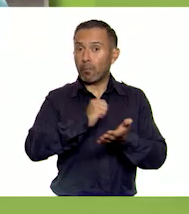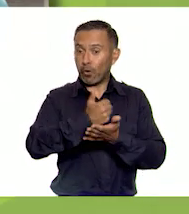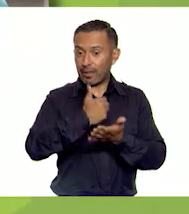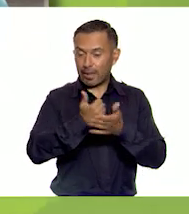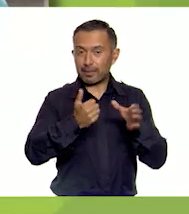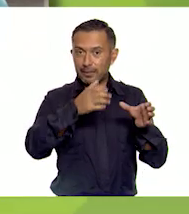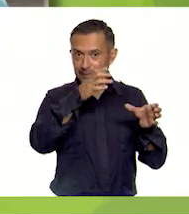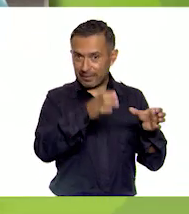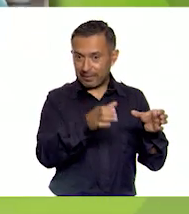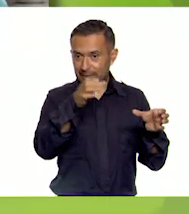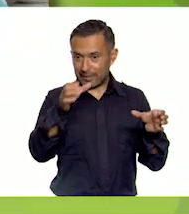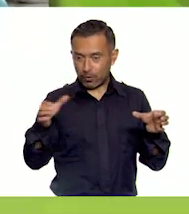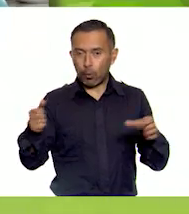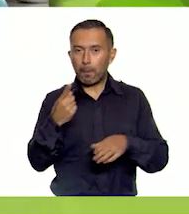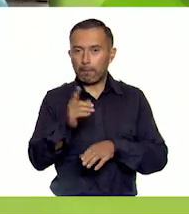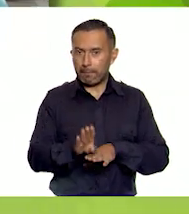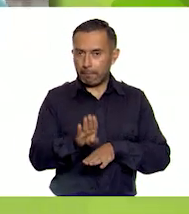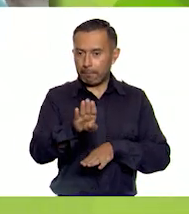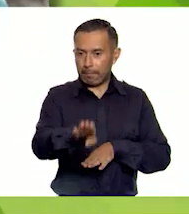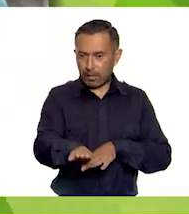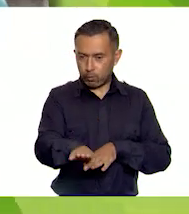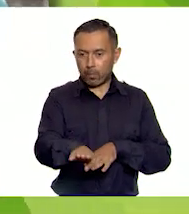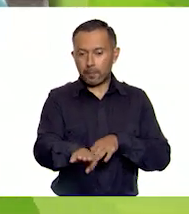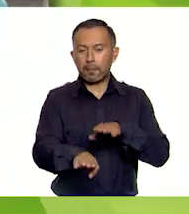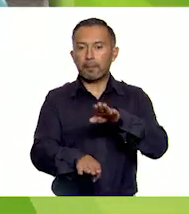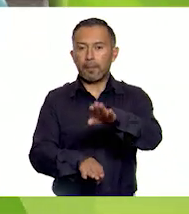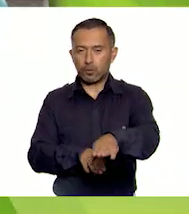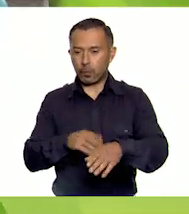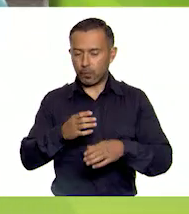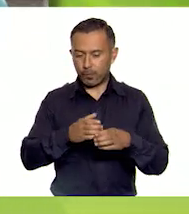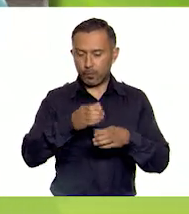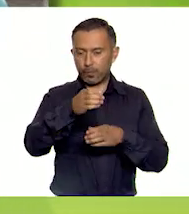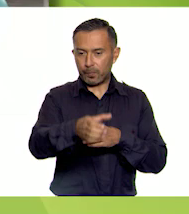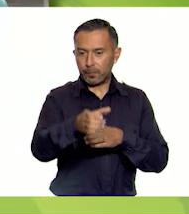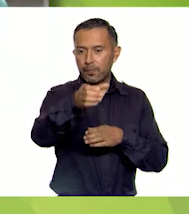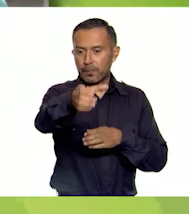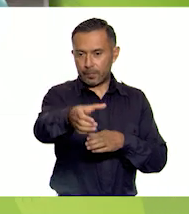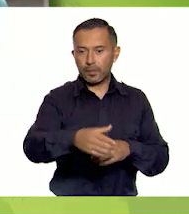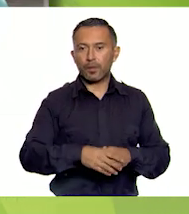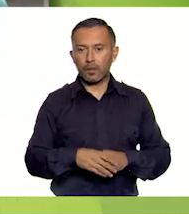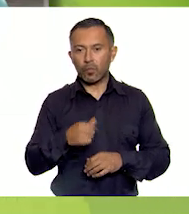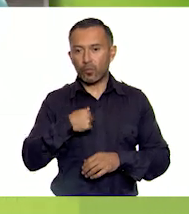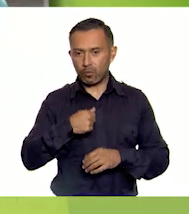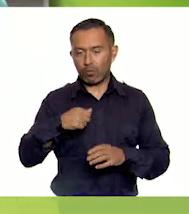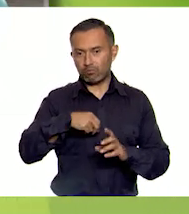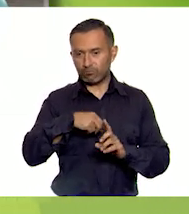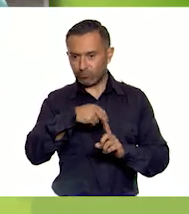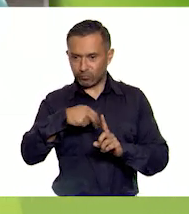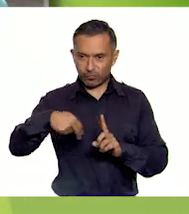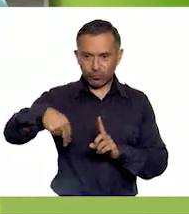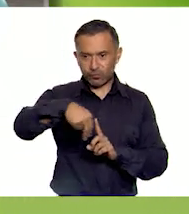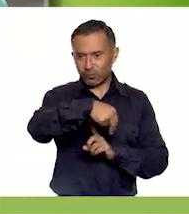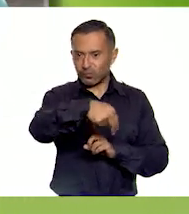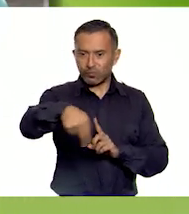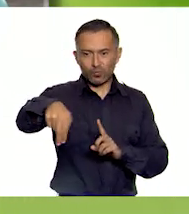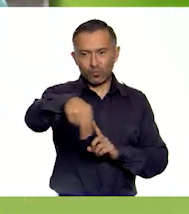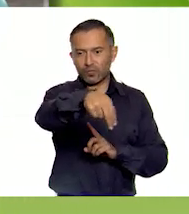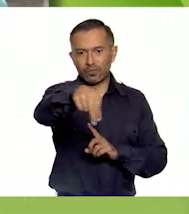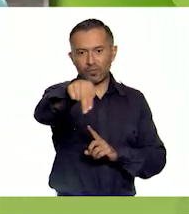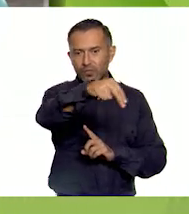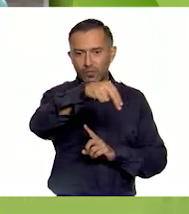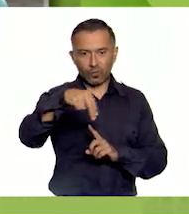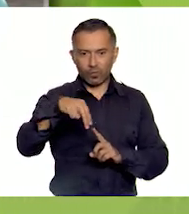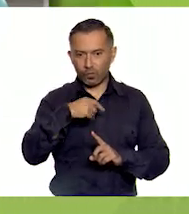distancia. Vamos a comenzar nuestro circuito. Vamos a empezar corriendo el zigzag sin tirar mis